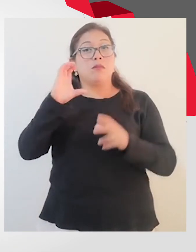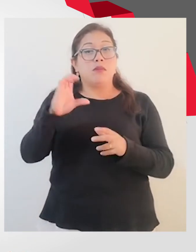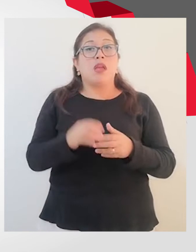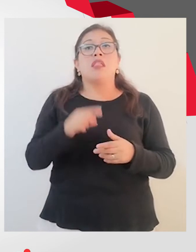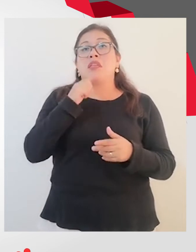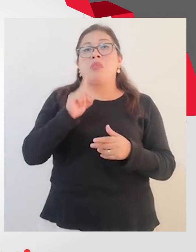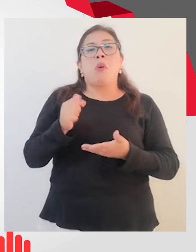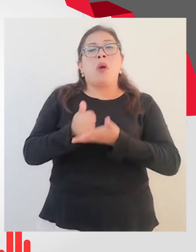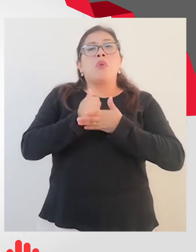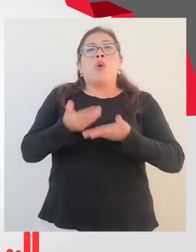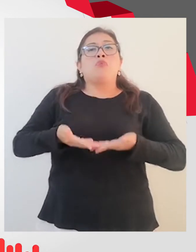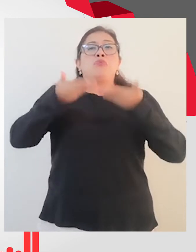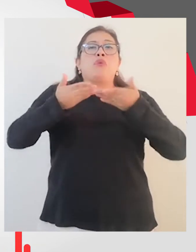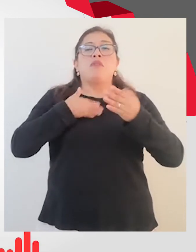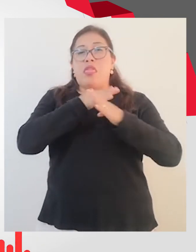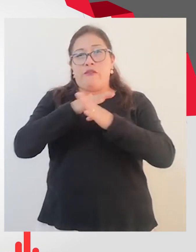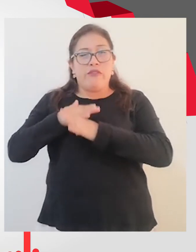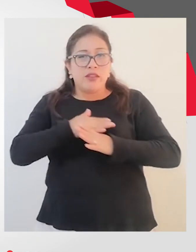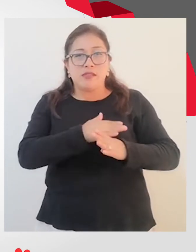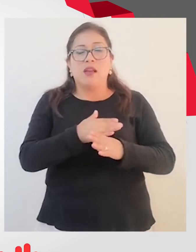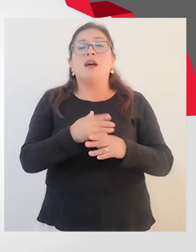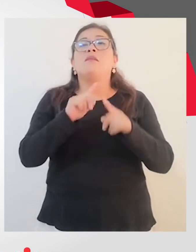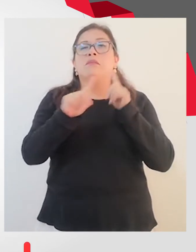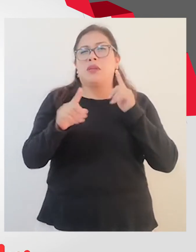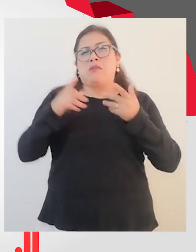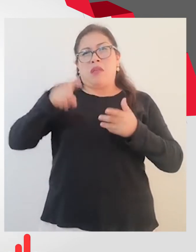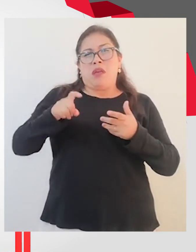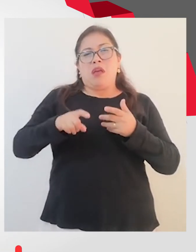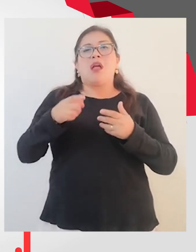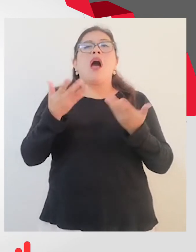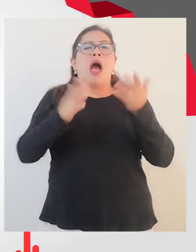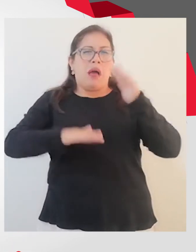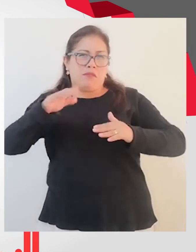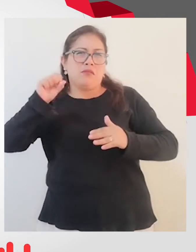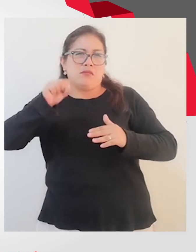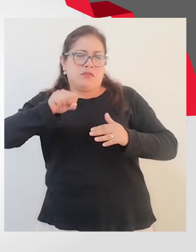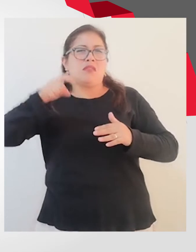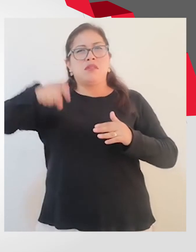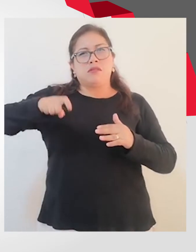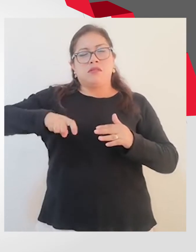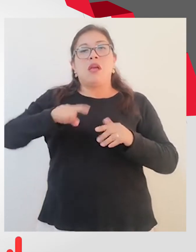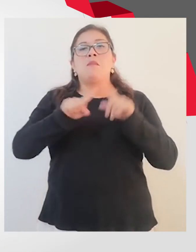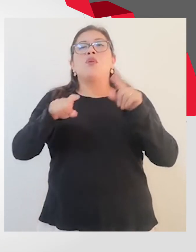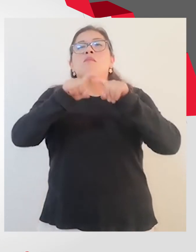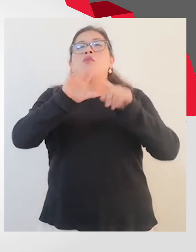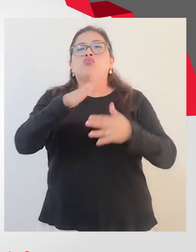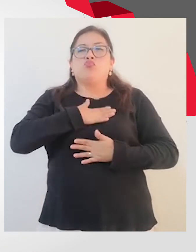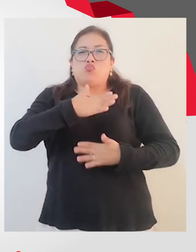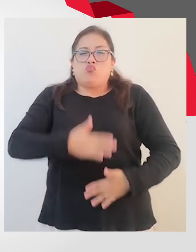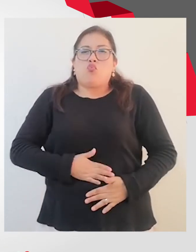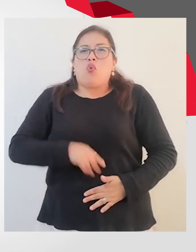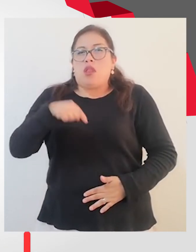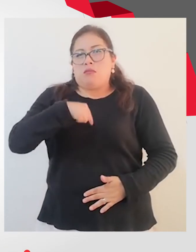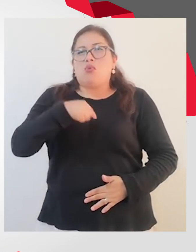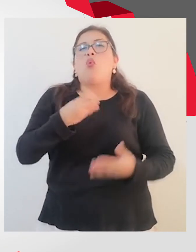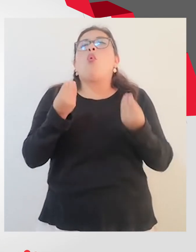¿Son necesarias? Realmente no. En muchos casos es totalmente innecesario. Y dura en el cuerpo lo que dura su